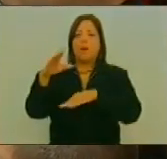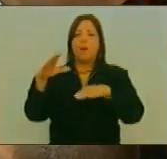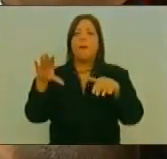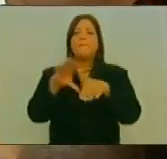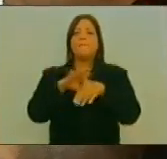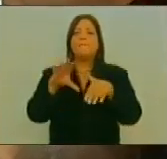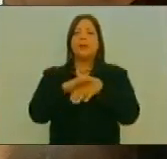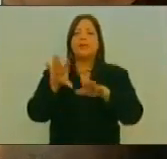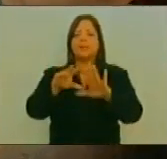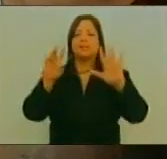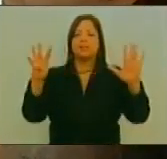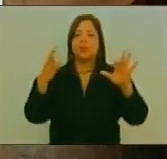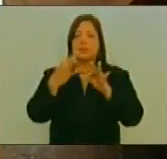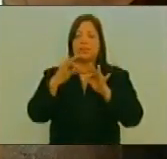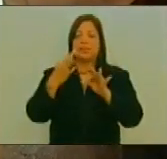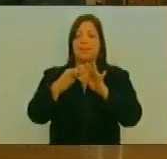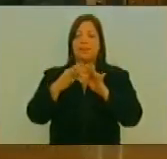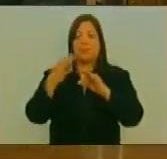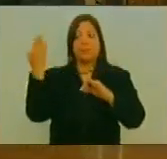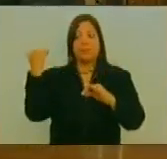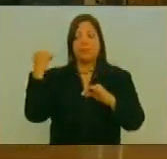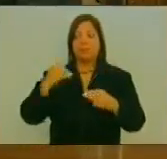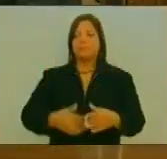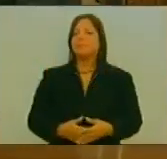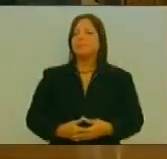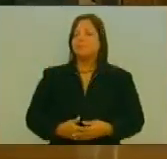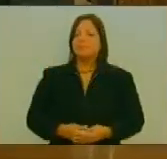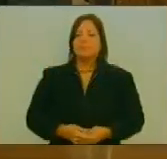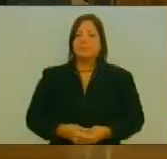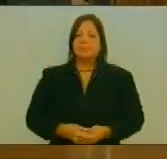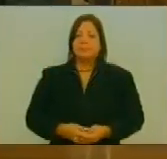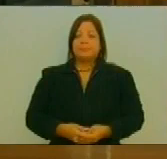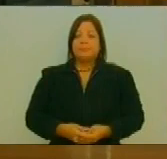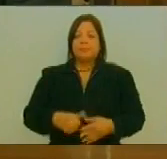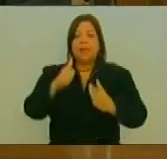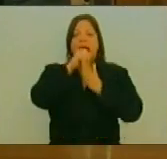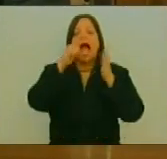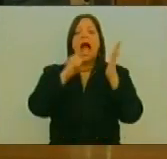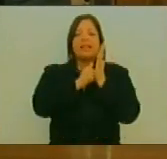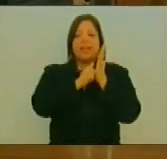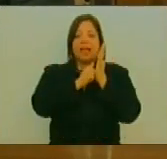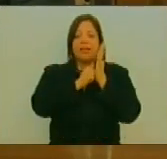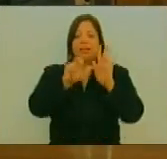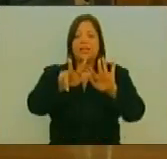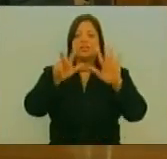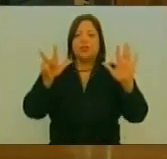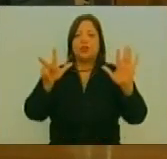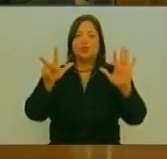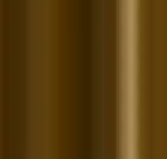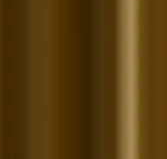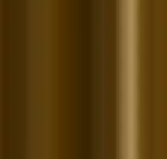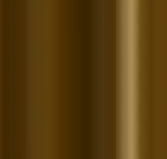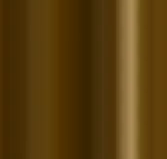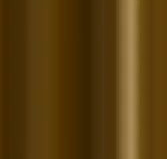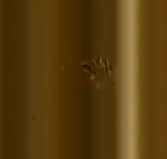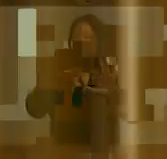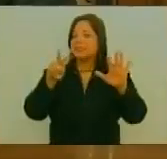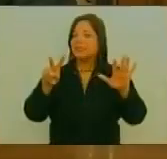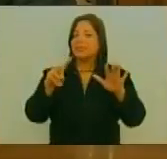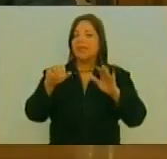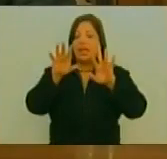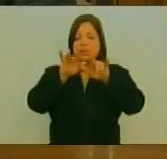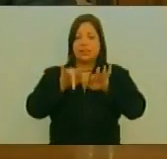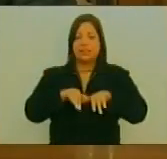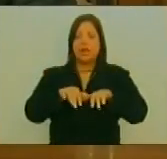19 De Septiembre De 2017 Acta Ordinaria 18 2017 Previo La